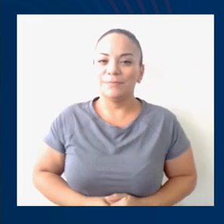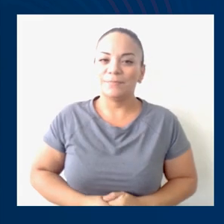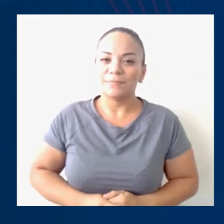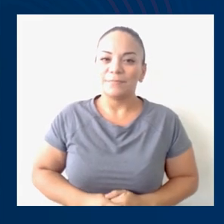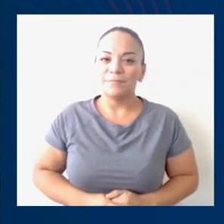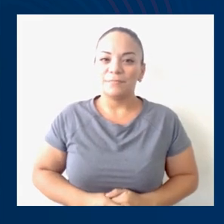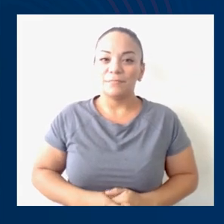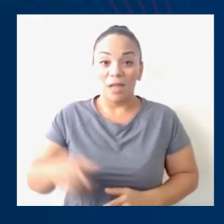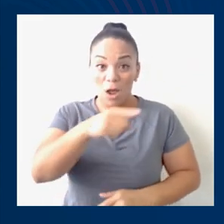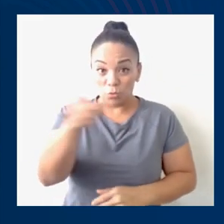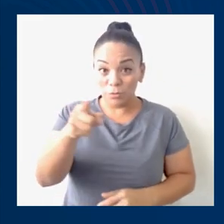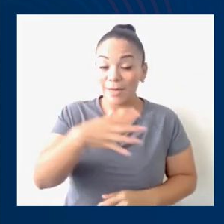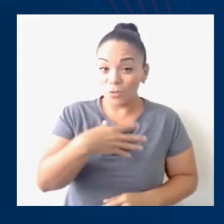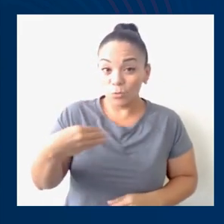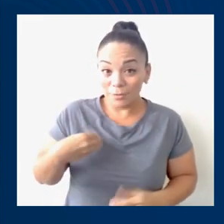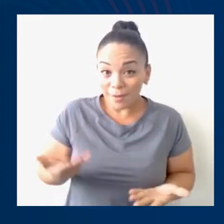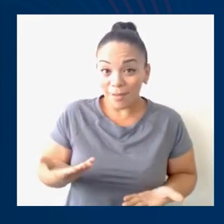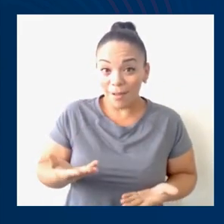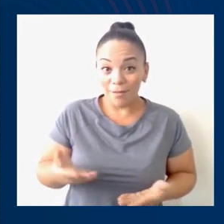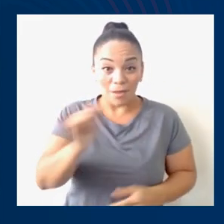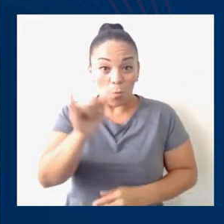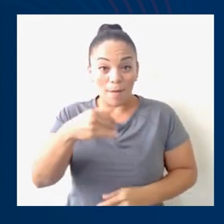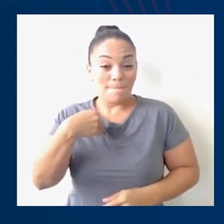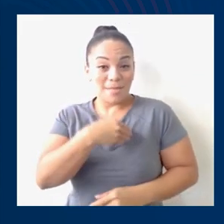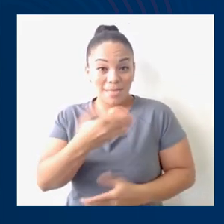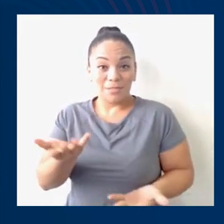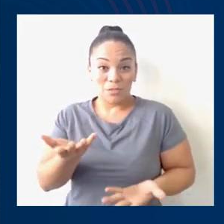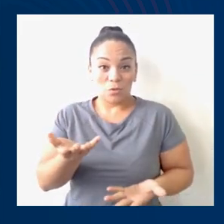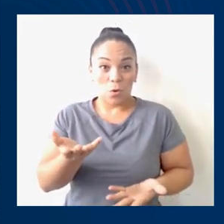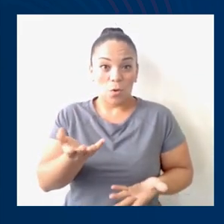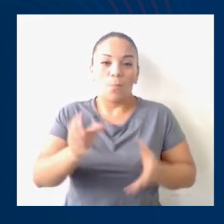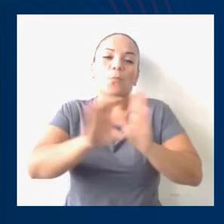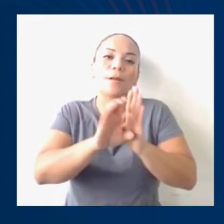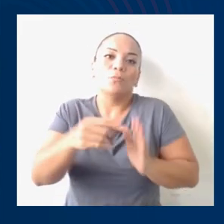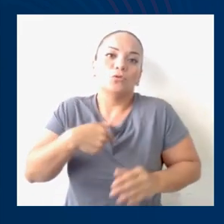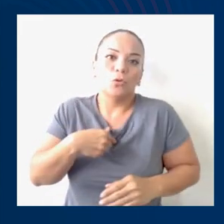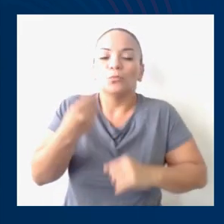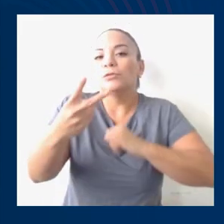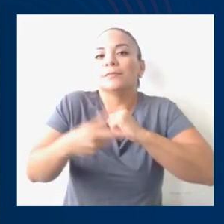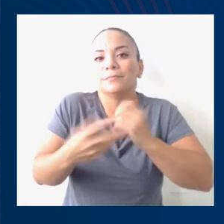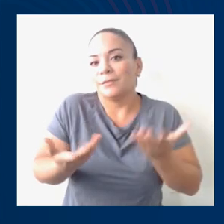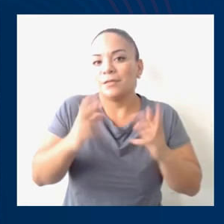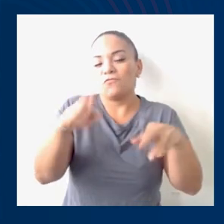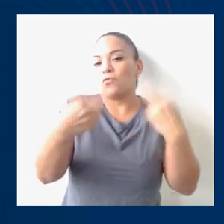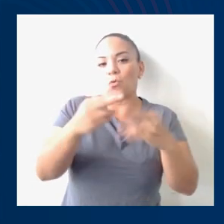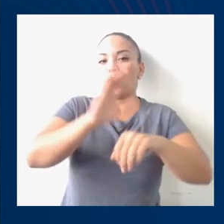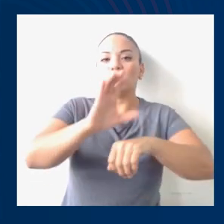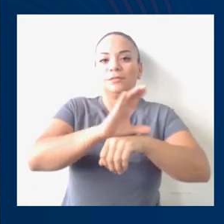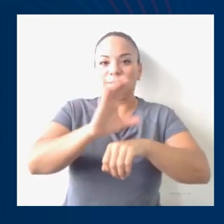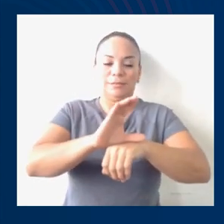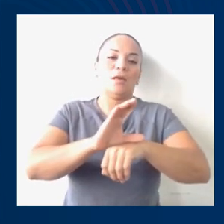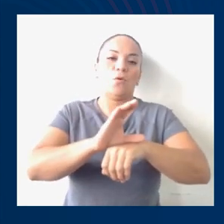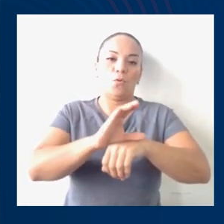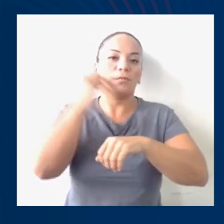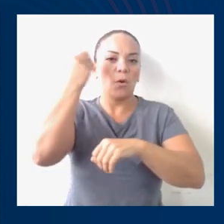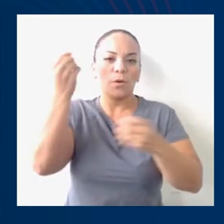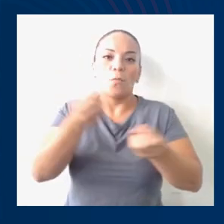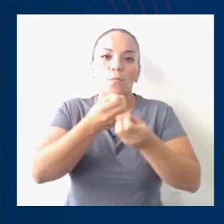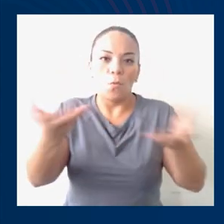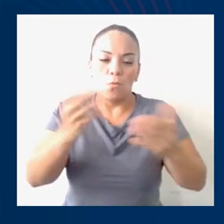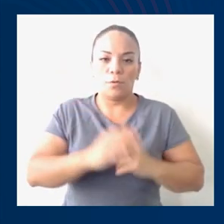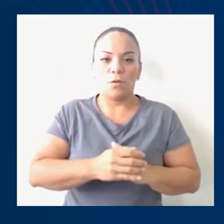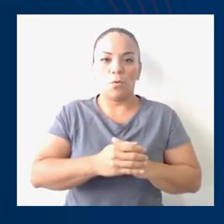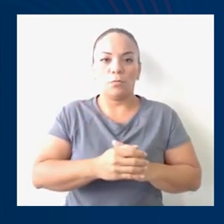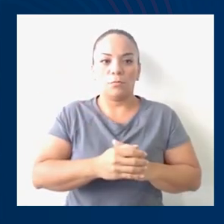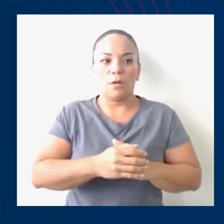¿A usted le gustaría ser ministro, como a veces lo tengo que hacer, en un consejo de gobierno público donde le jalo el aire? ¿Sí?